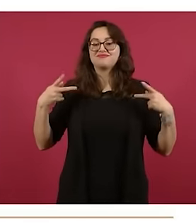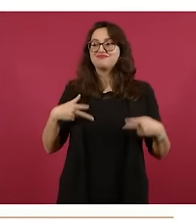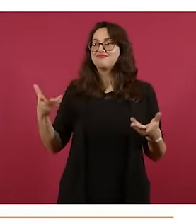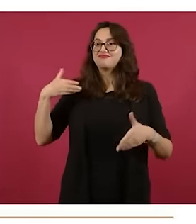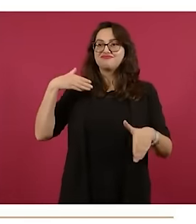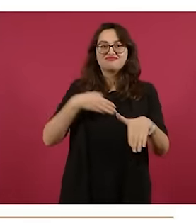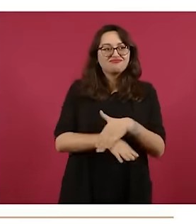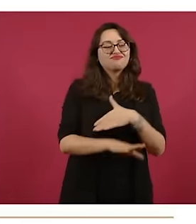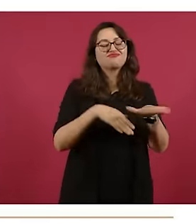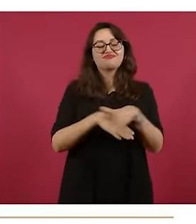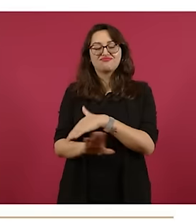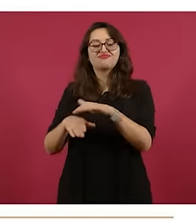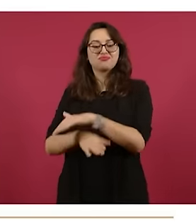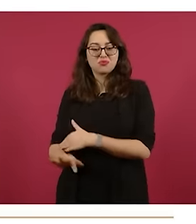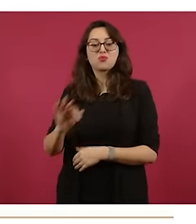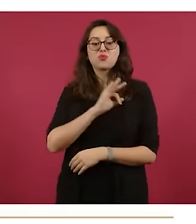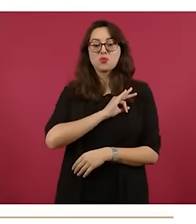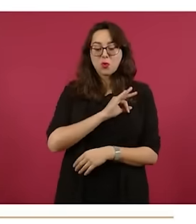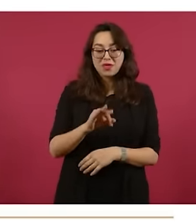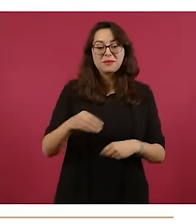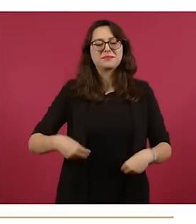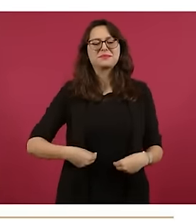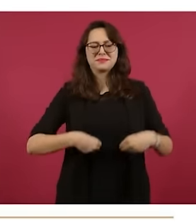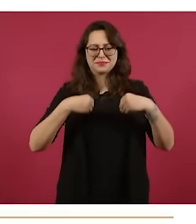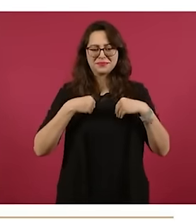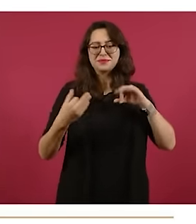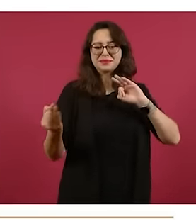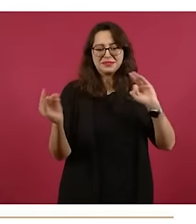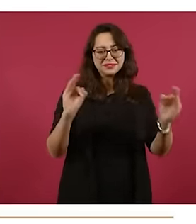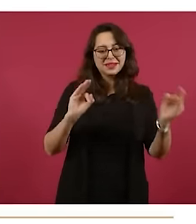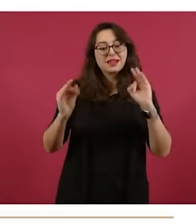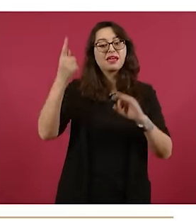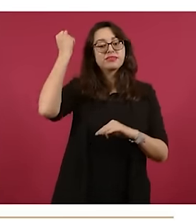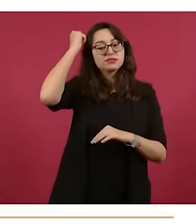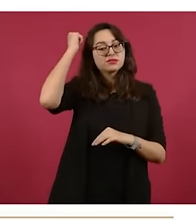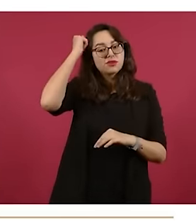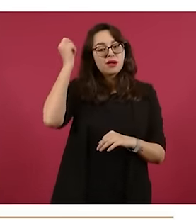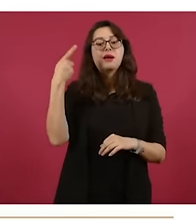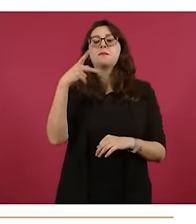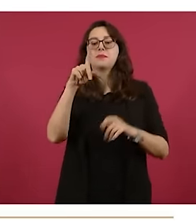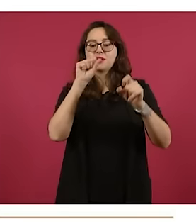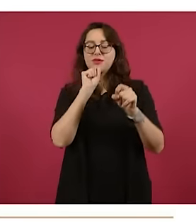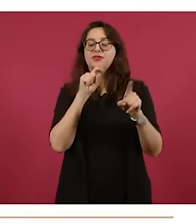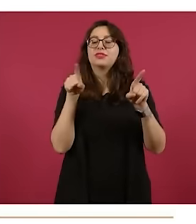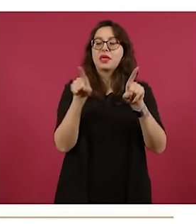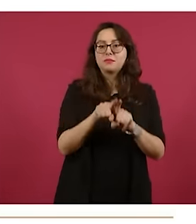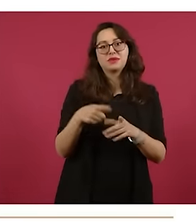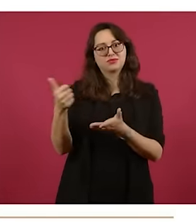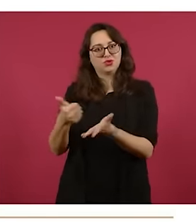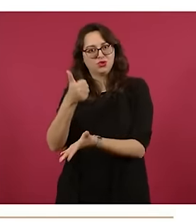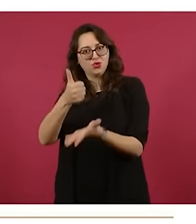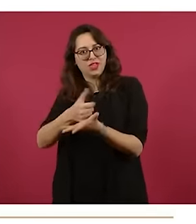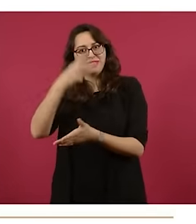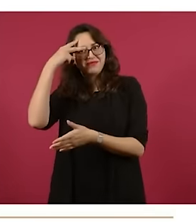a la sociedad en general. No nada más los habitantes del municipio de Texcoco, sino la zona conurbada de la Ciudad